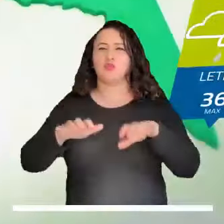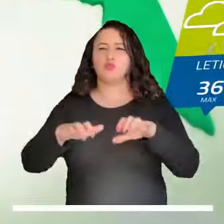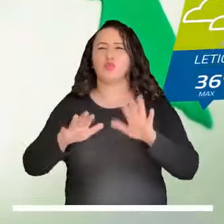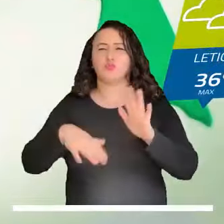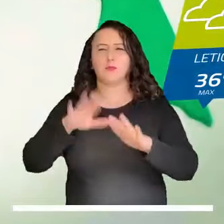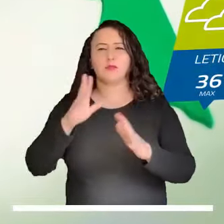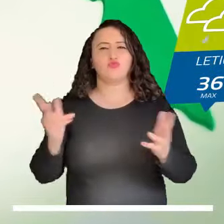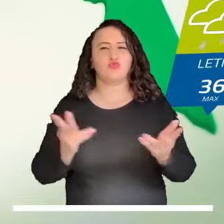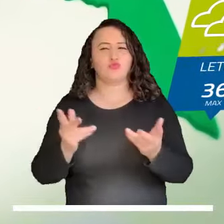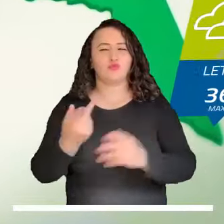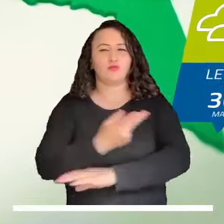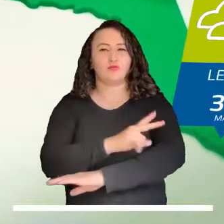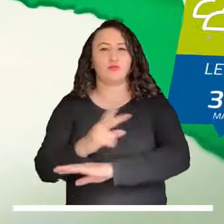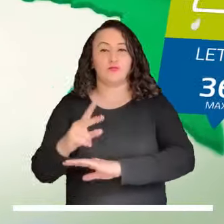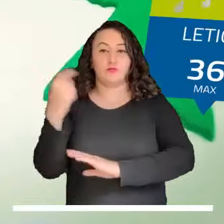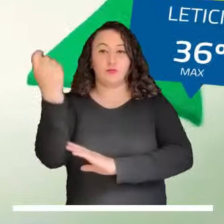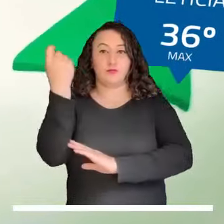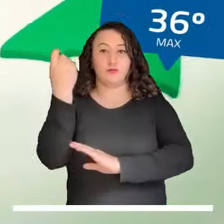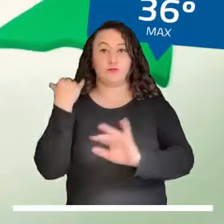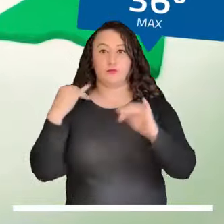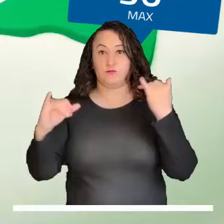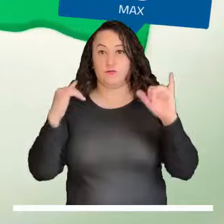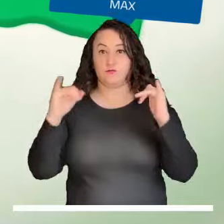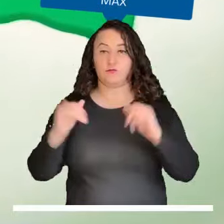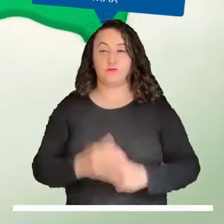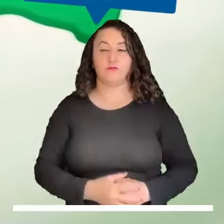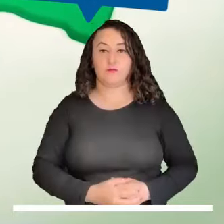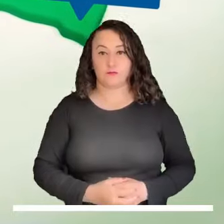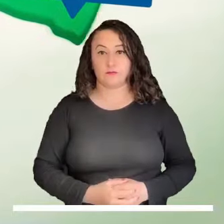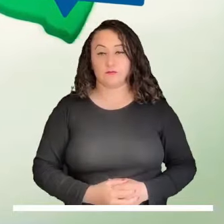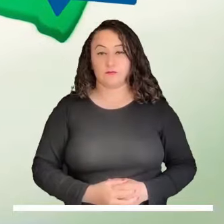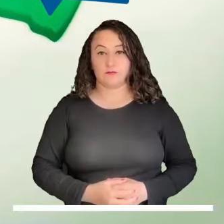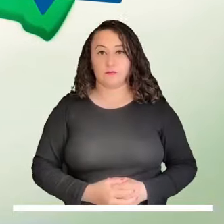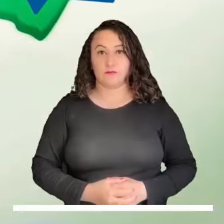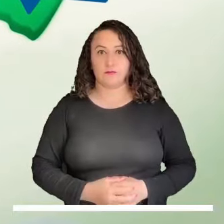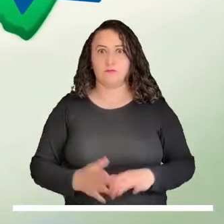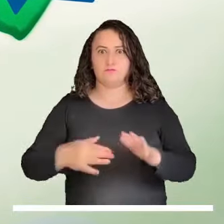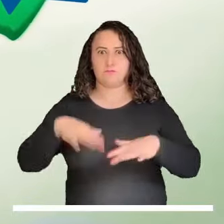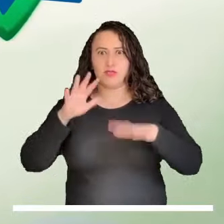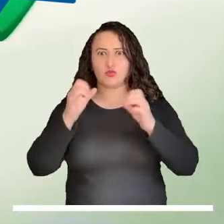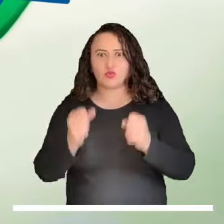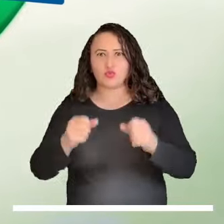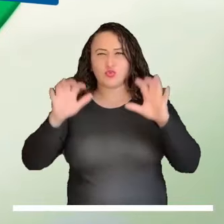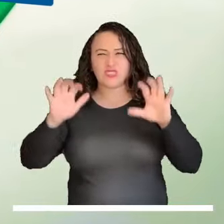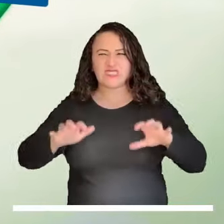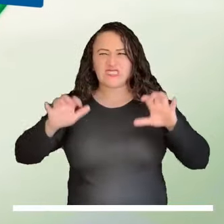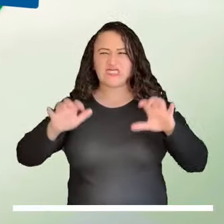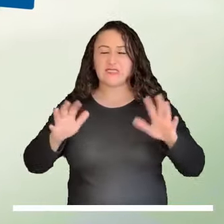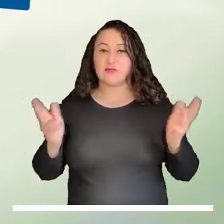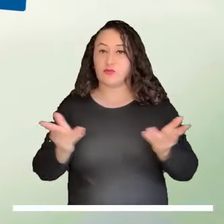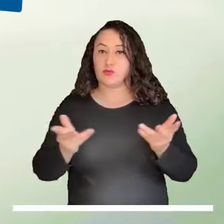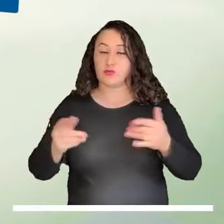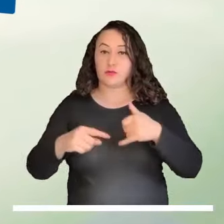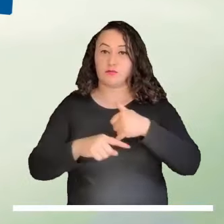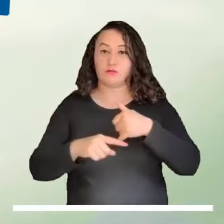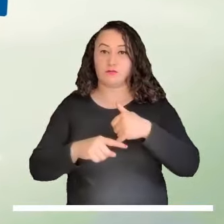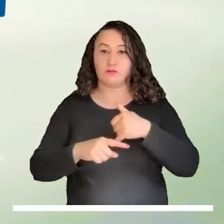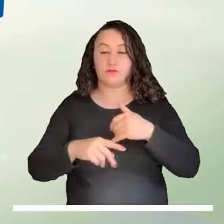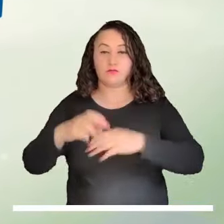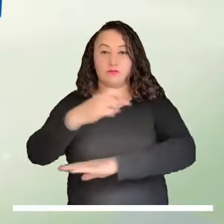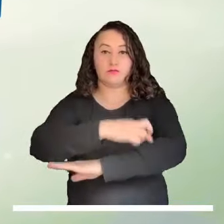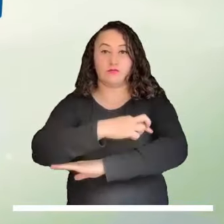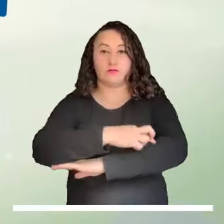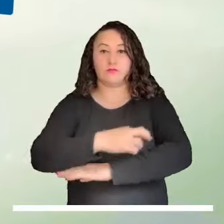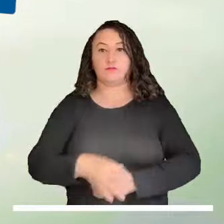puntuales de Bichada, Meta y Casanare. Los mayores volúmenes de agua se esperan sobre Amazonas y